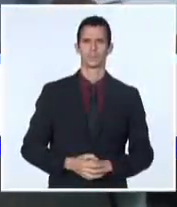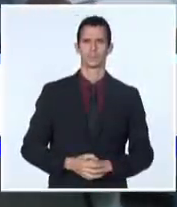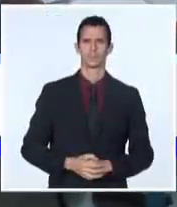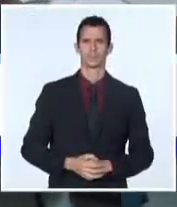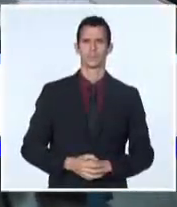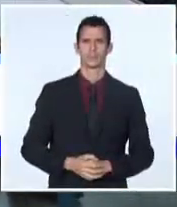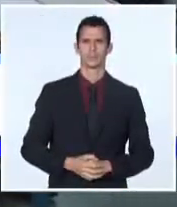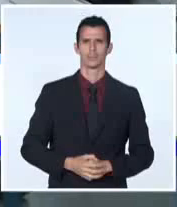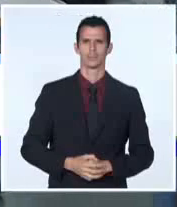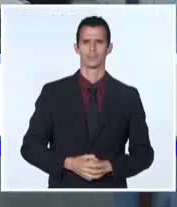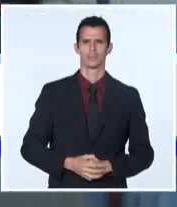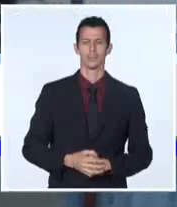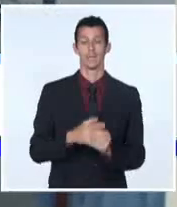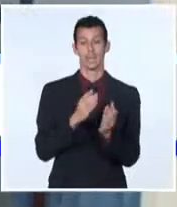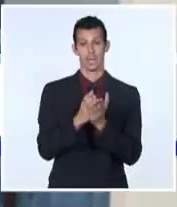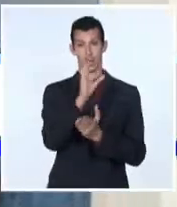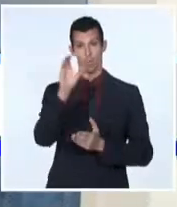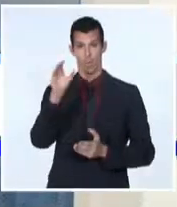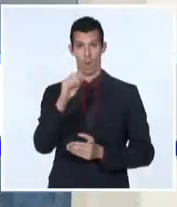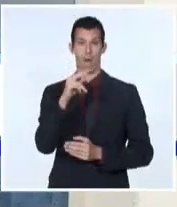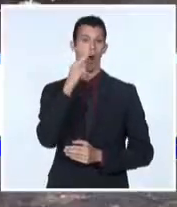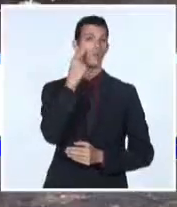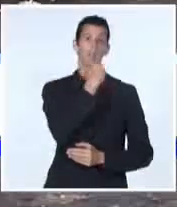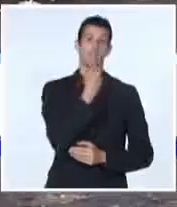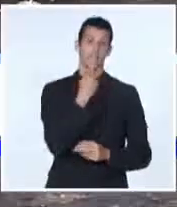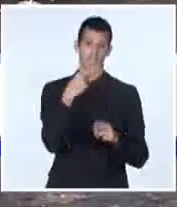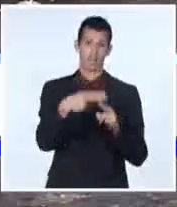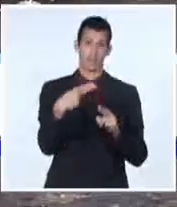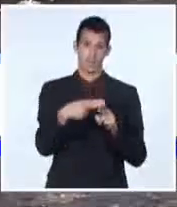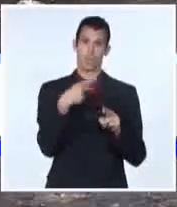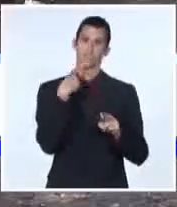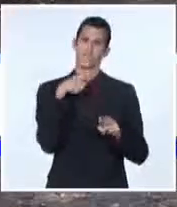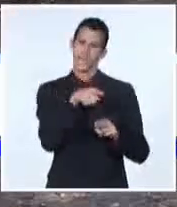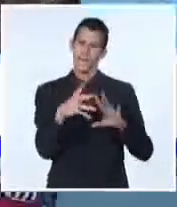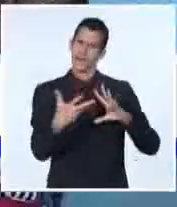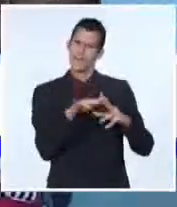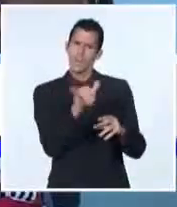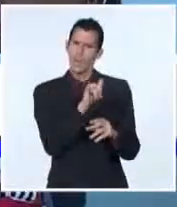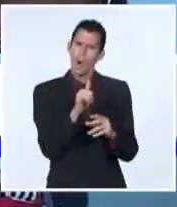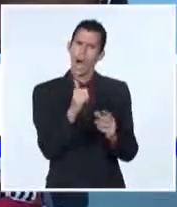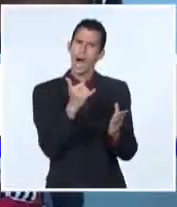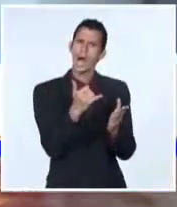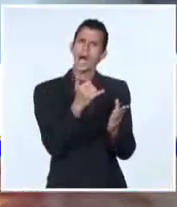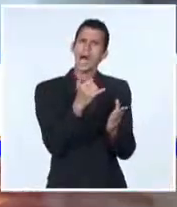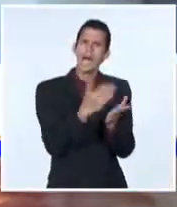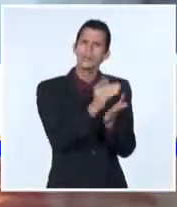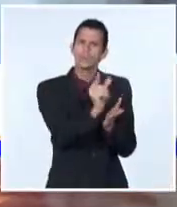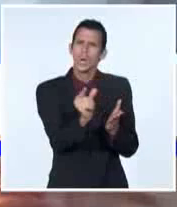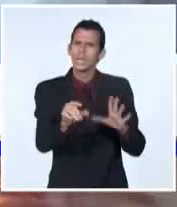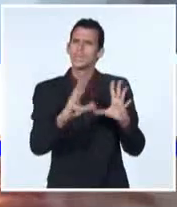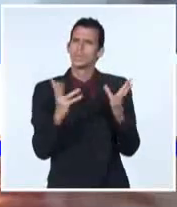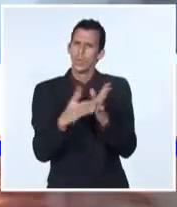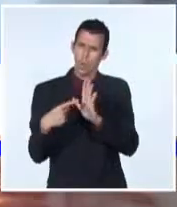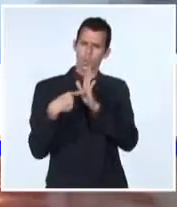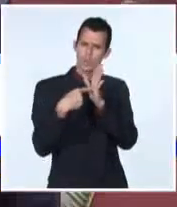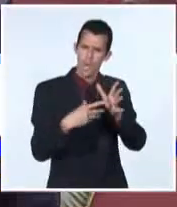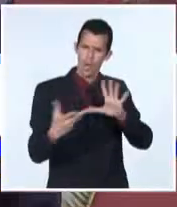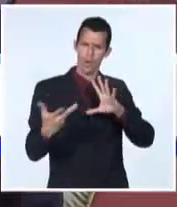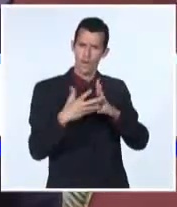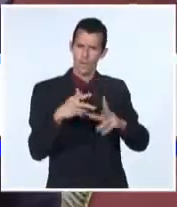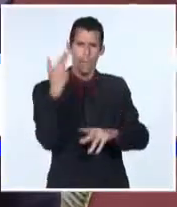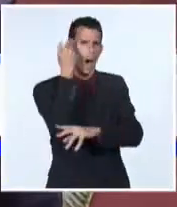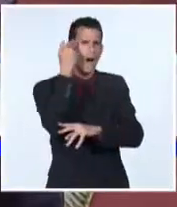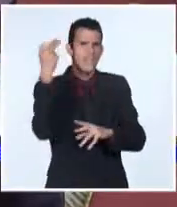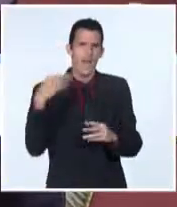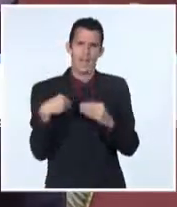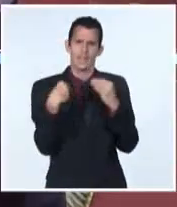estrategias individuales y diferenciadas que se emplean en el trabajo con los alumnos. Estimular cada una de las potencialidades de los